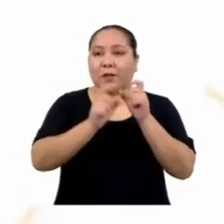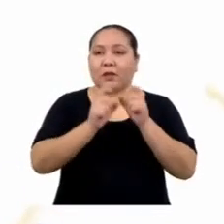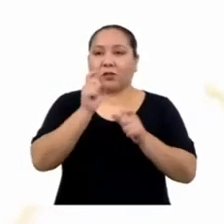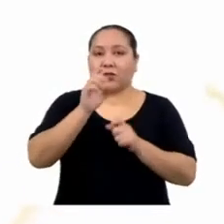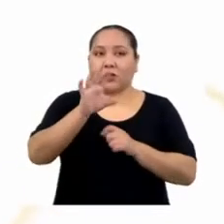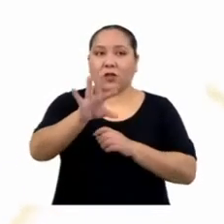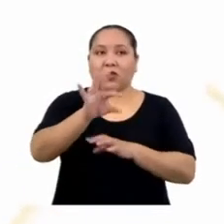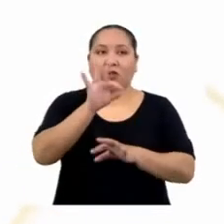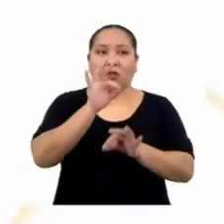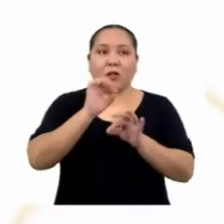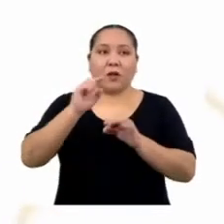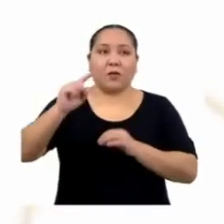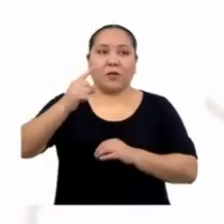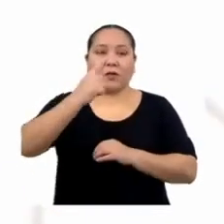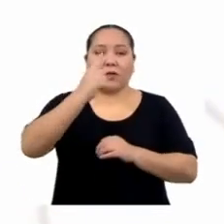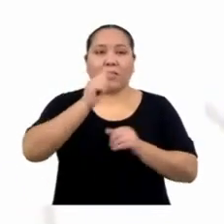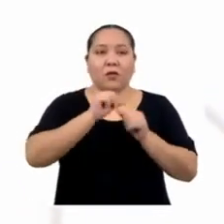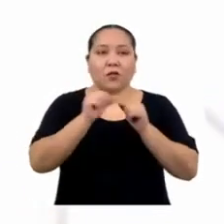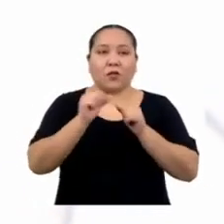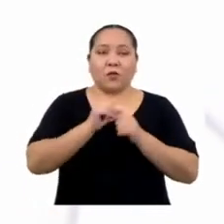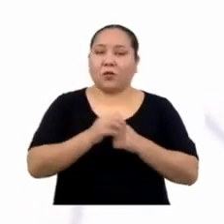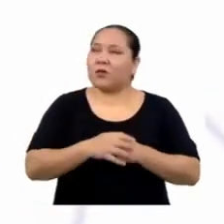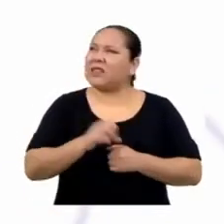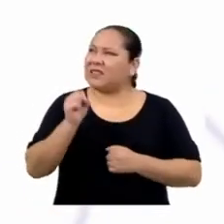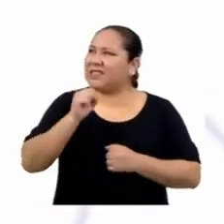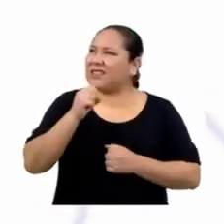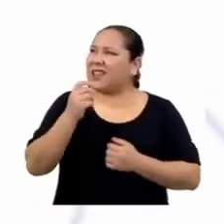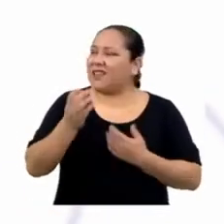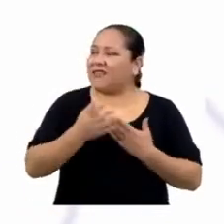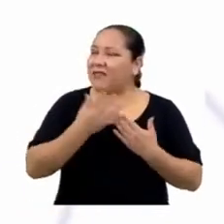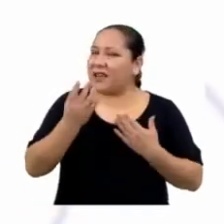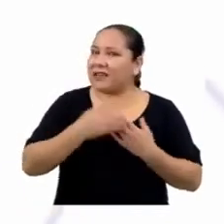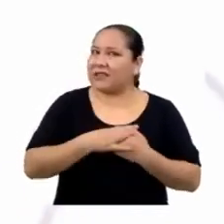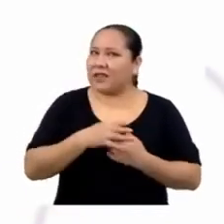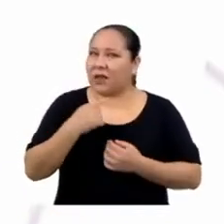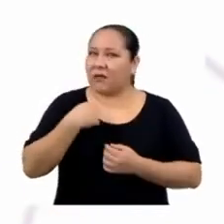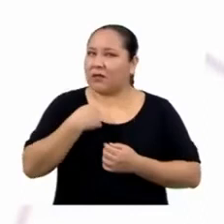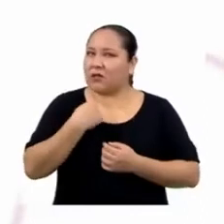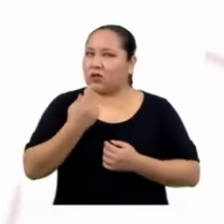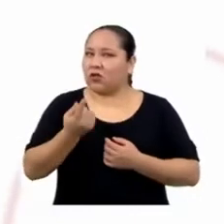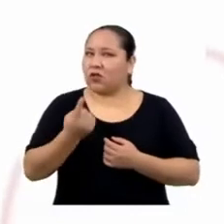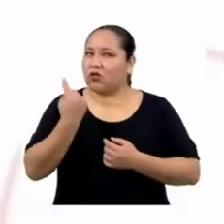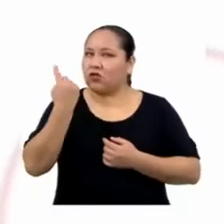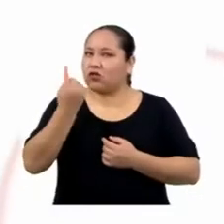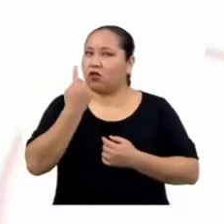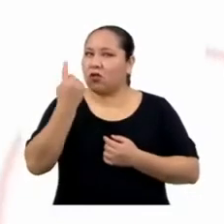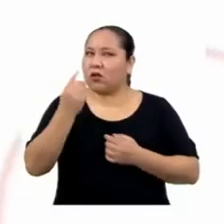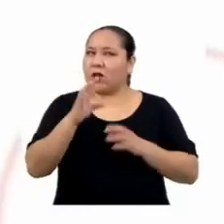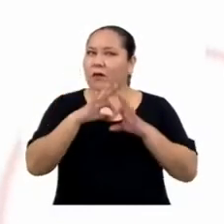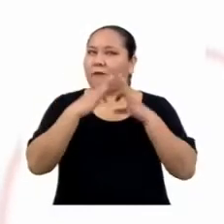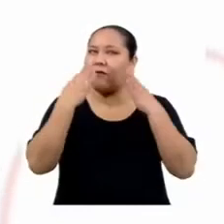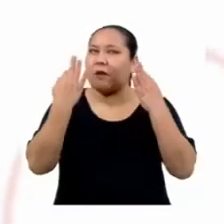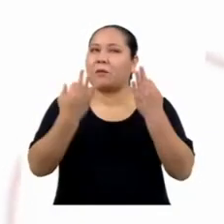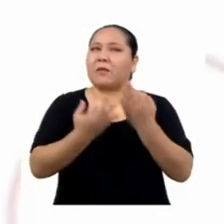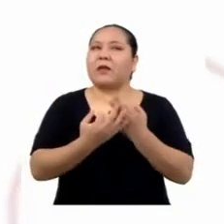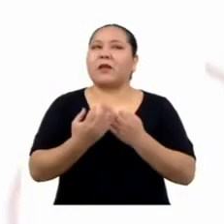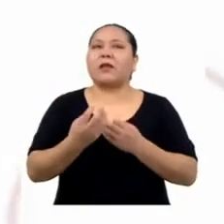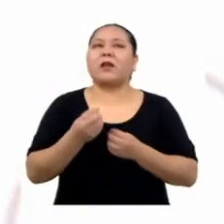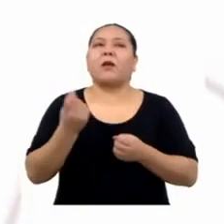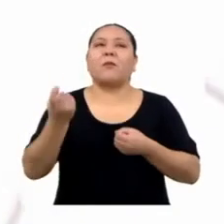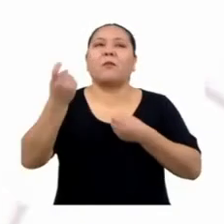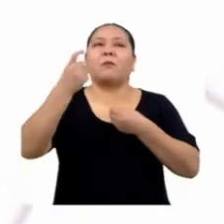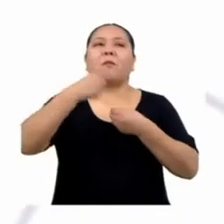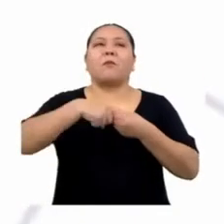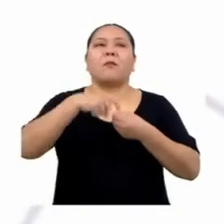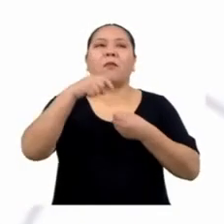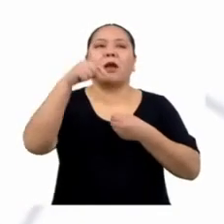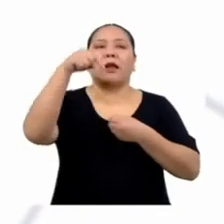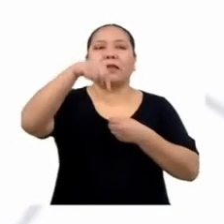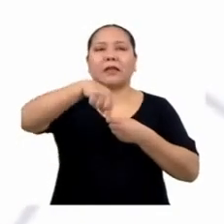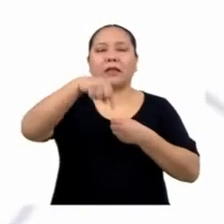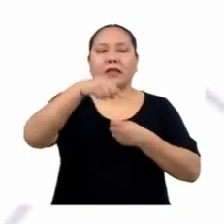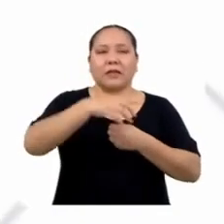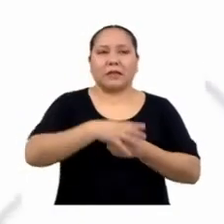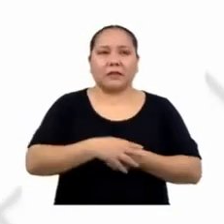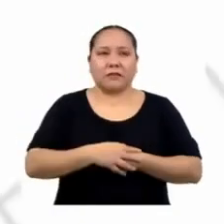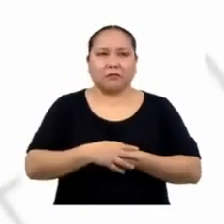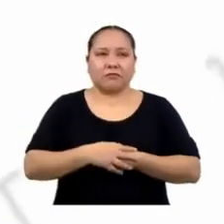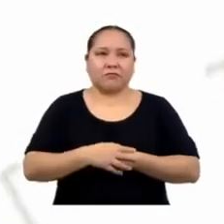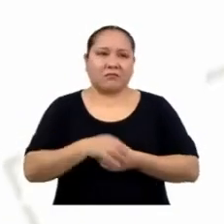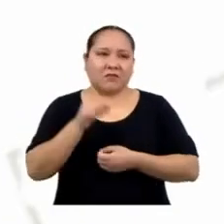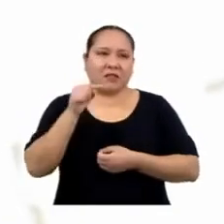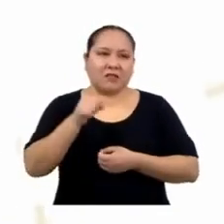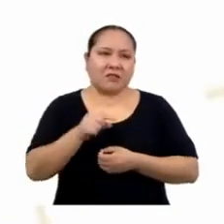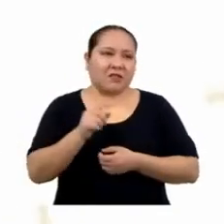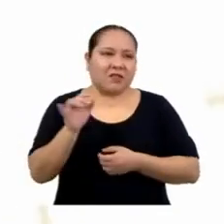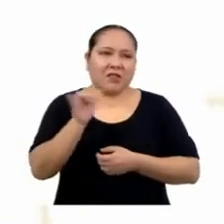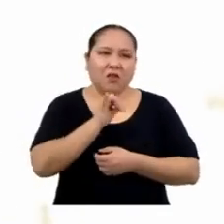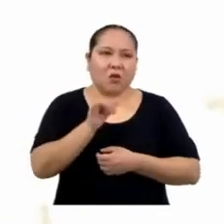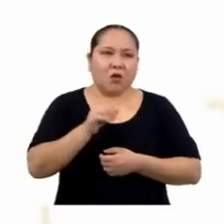el primer estrato. ¡Sí, era sencillo! A ver si puedo hallar cuántas familias formarán parte de la muestra. Es cuestión de hacer